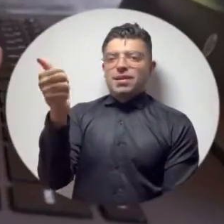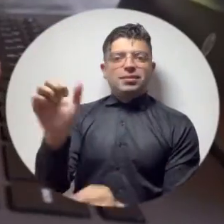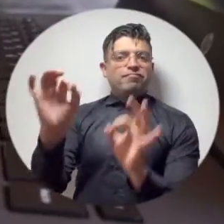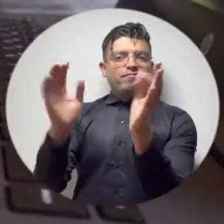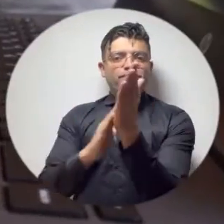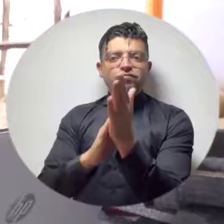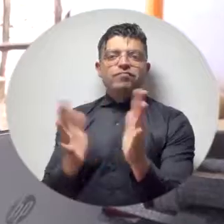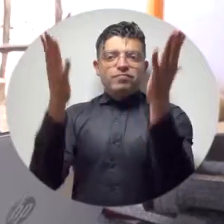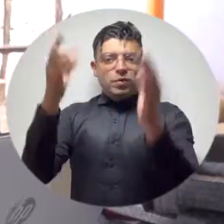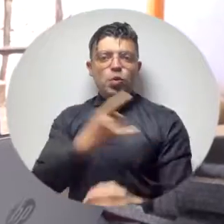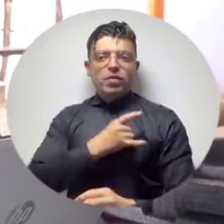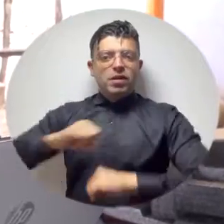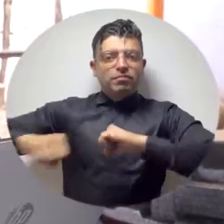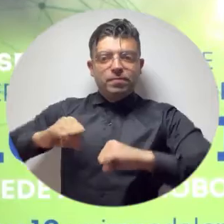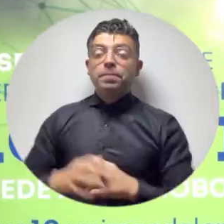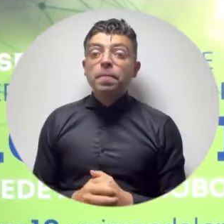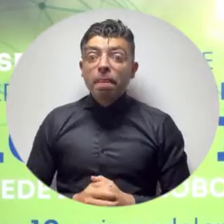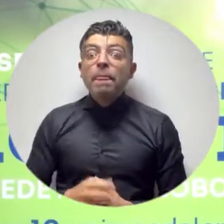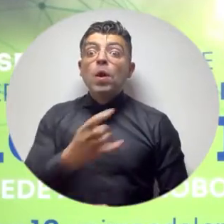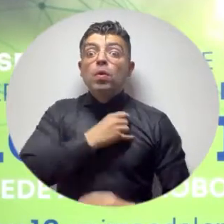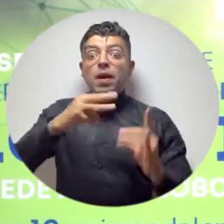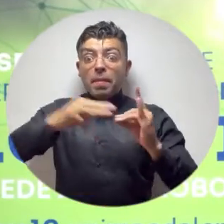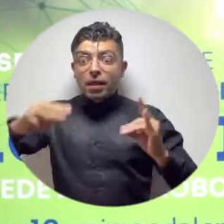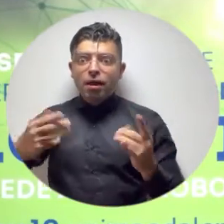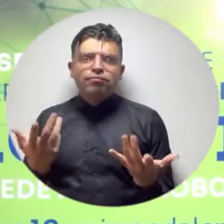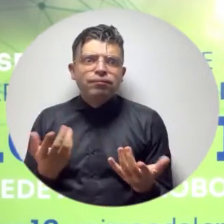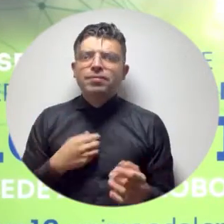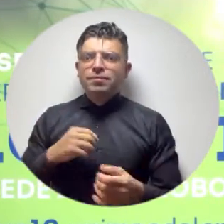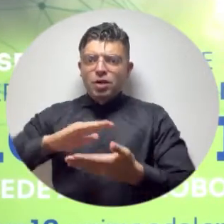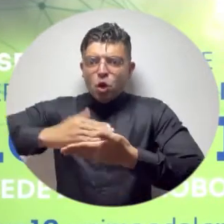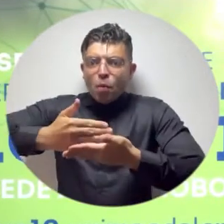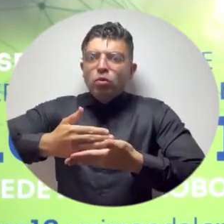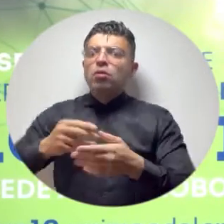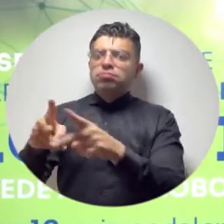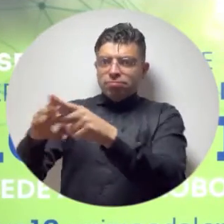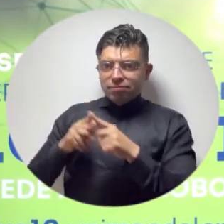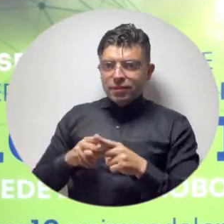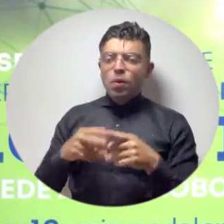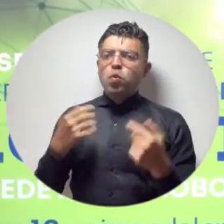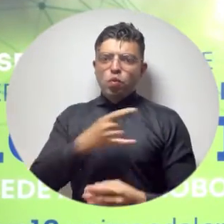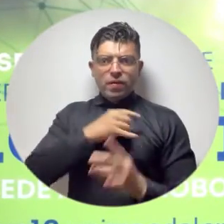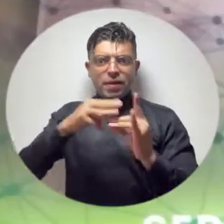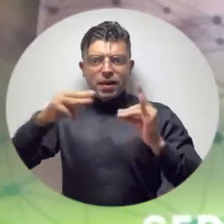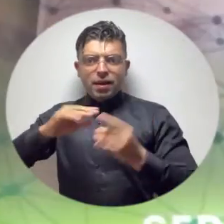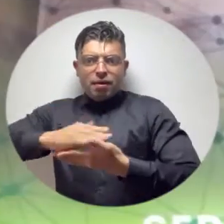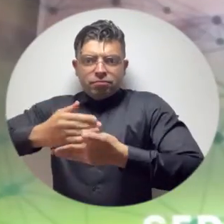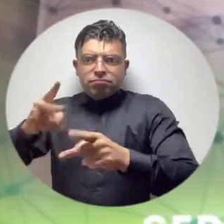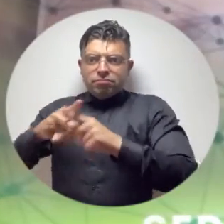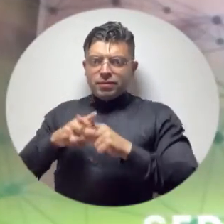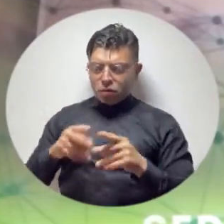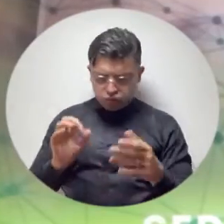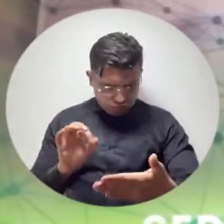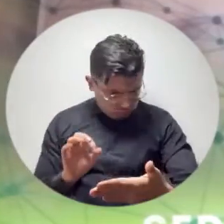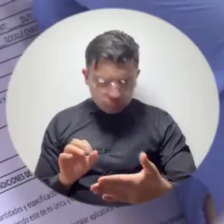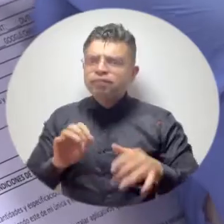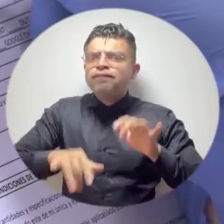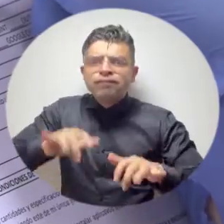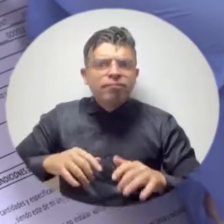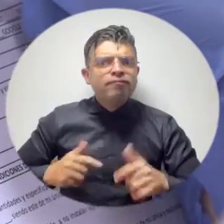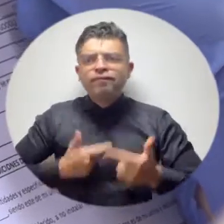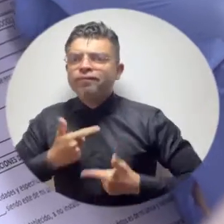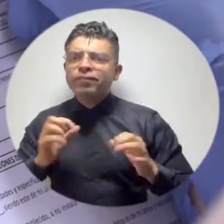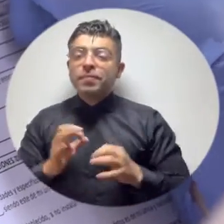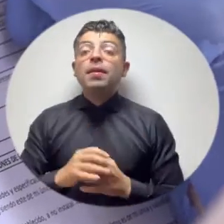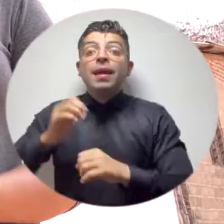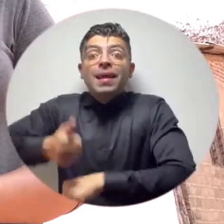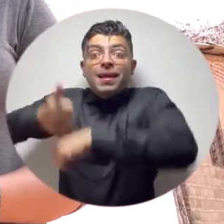universidad. He sido beneficiaria de un computador portátil que me ha facilitado la Universidad Magdalena en calidad de préstamo. La gestión del rector Pablo